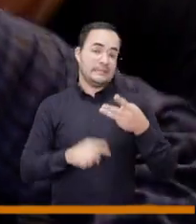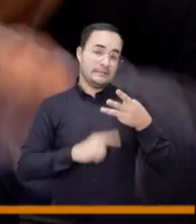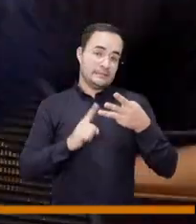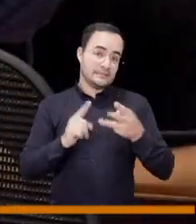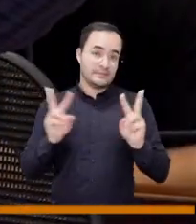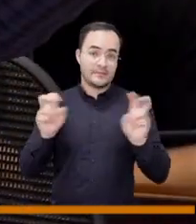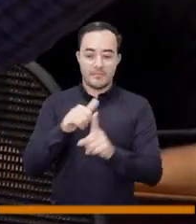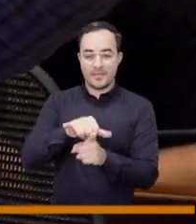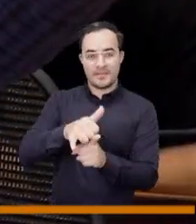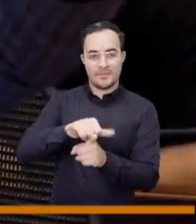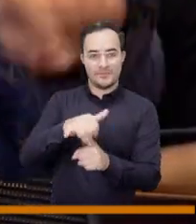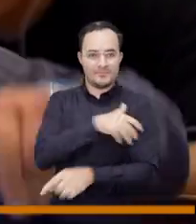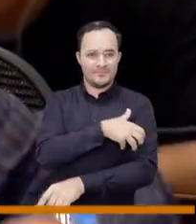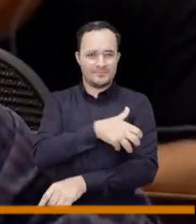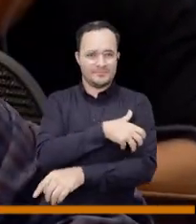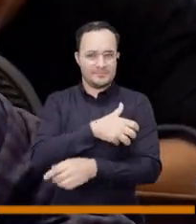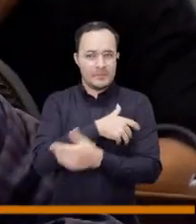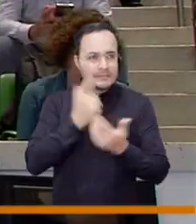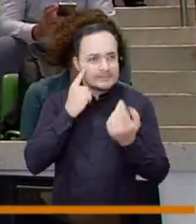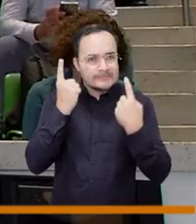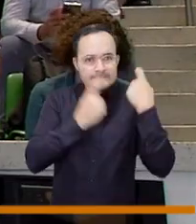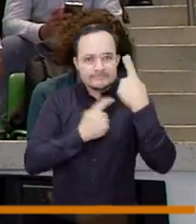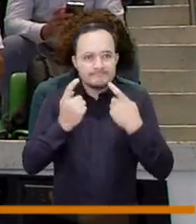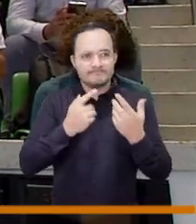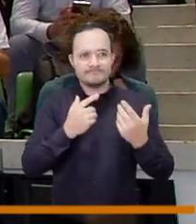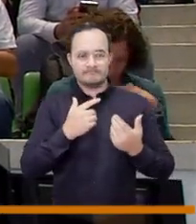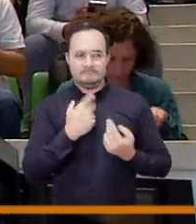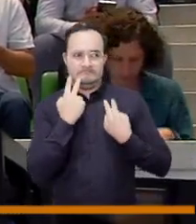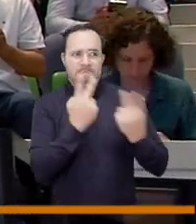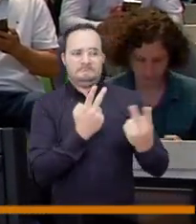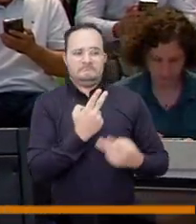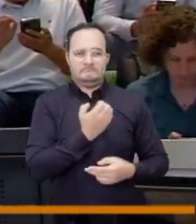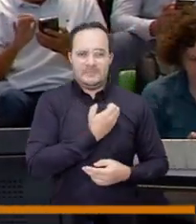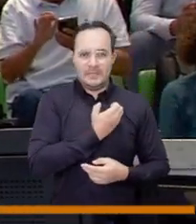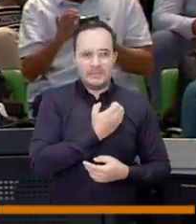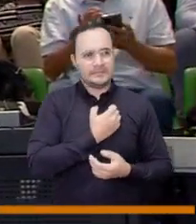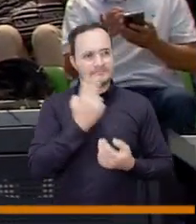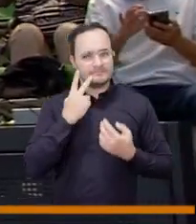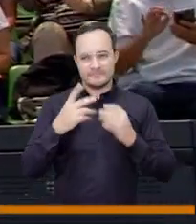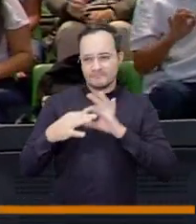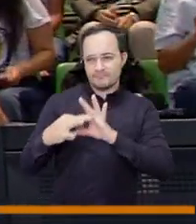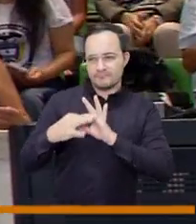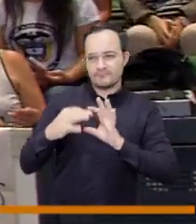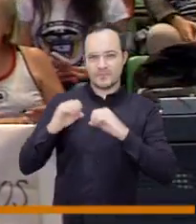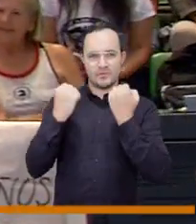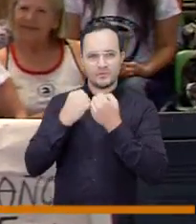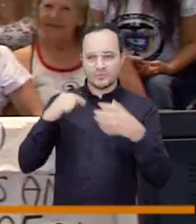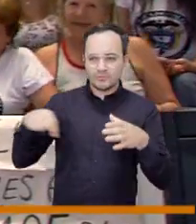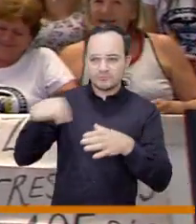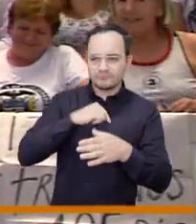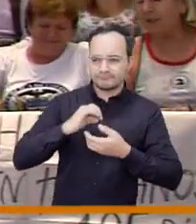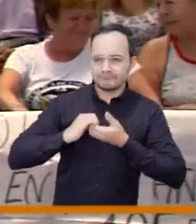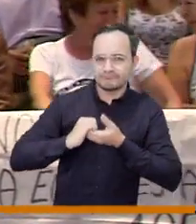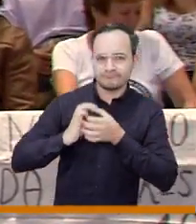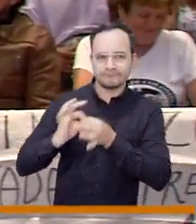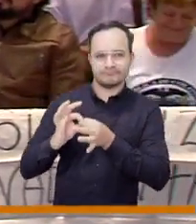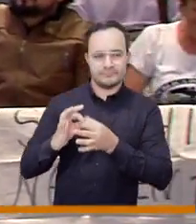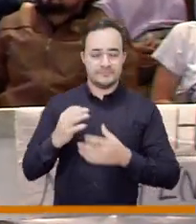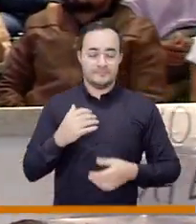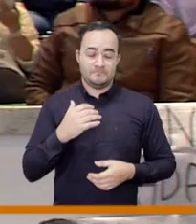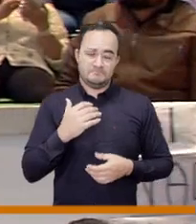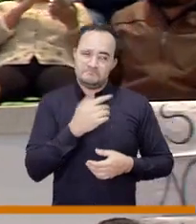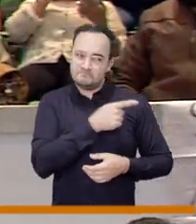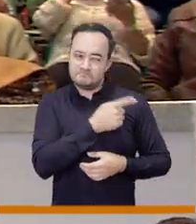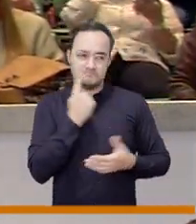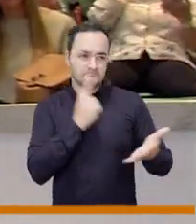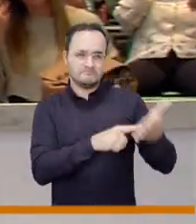ejercicio es un tema de equilibrio de poderes el alcalde hoy no ha logrado tener digamos una una coalición sólida yo creería incluso que ni le ha